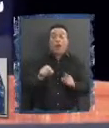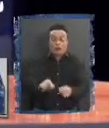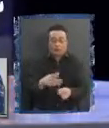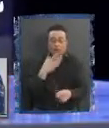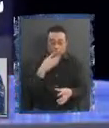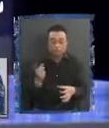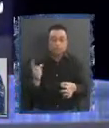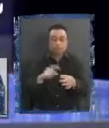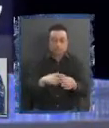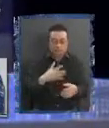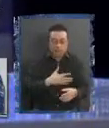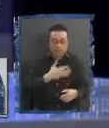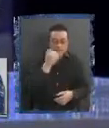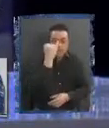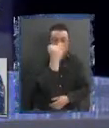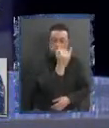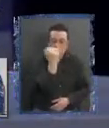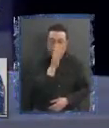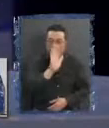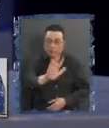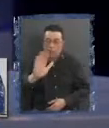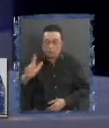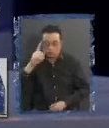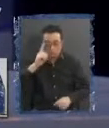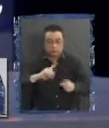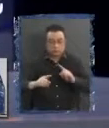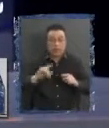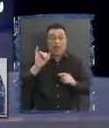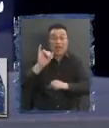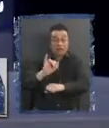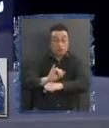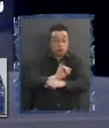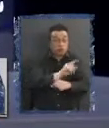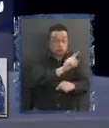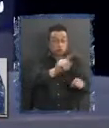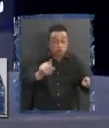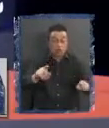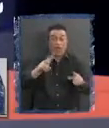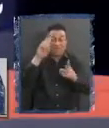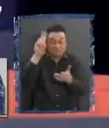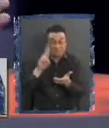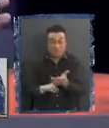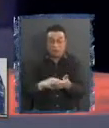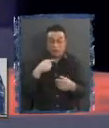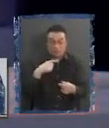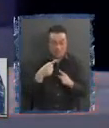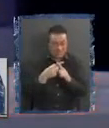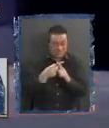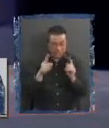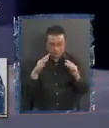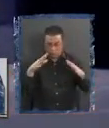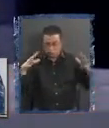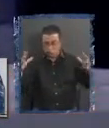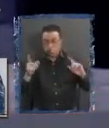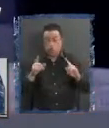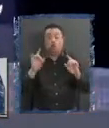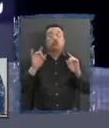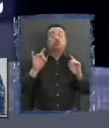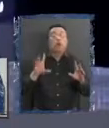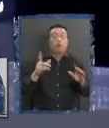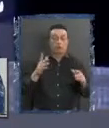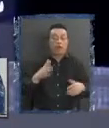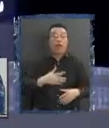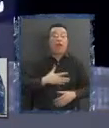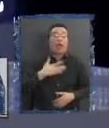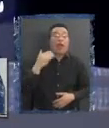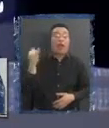autonomía en la gestión presupuestaria. Creo que institucionalmente, la verdad, yo no veo muchas diferencias, salvo quizás por el tema de la autonomía o